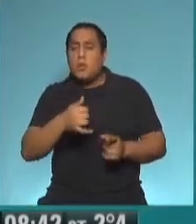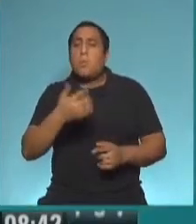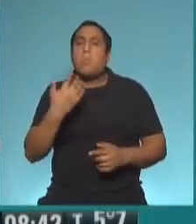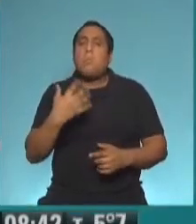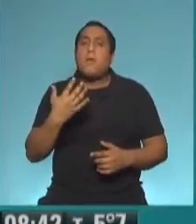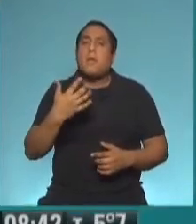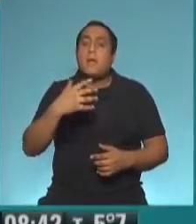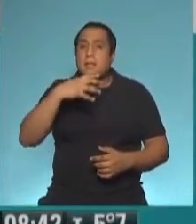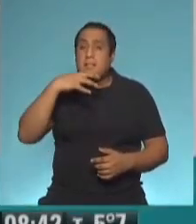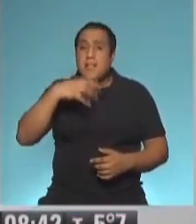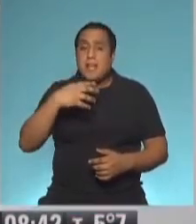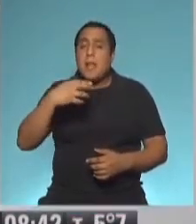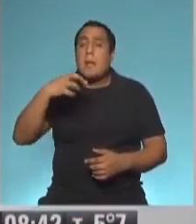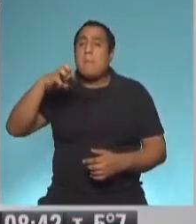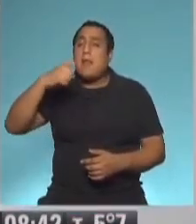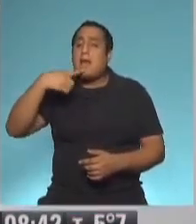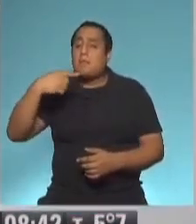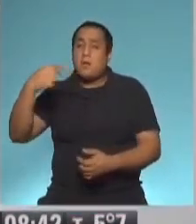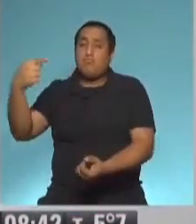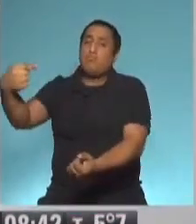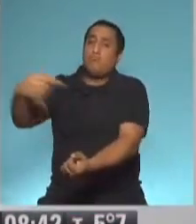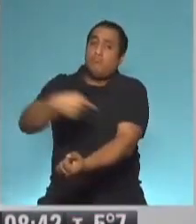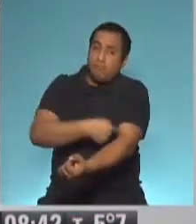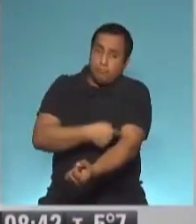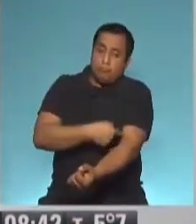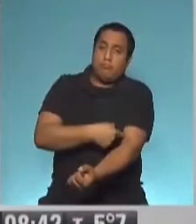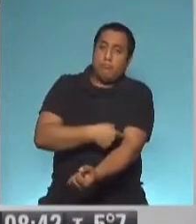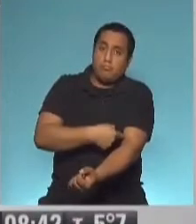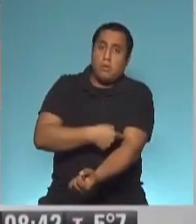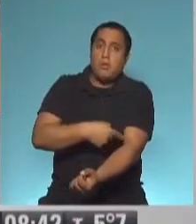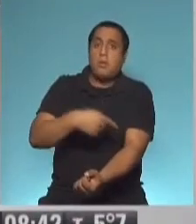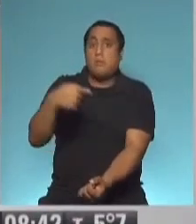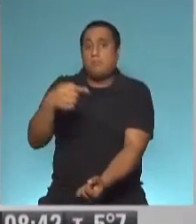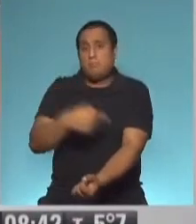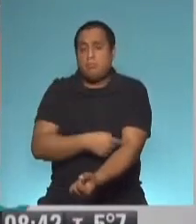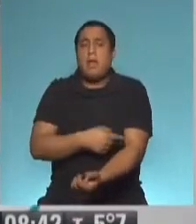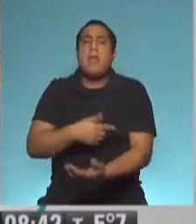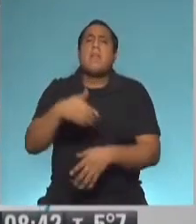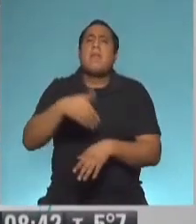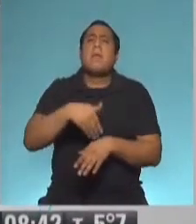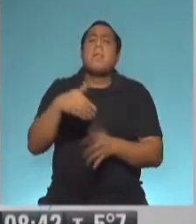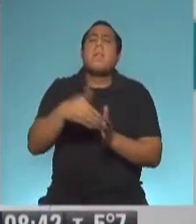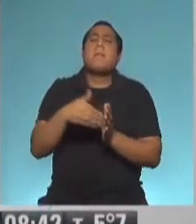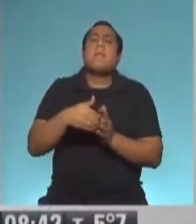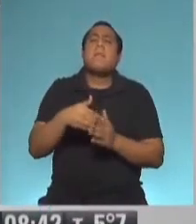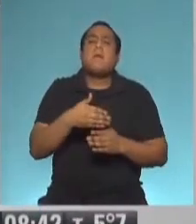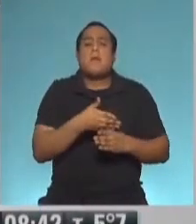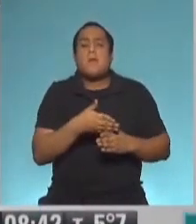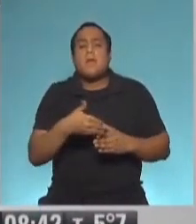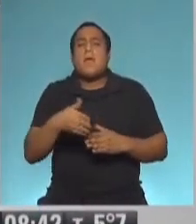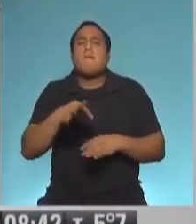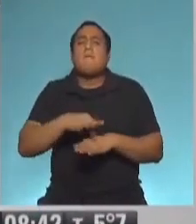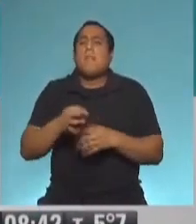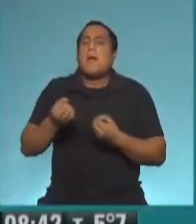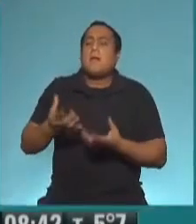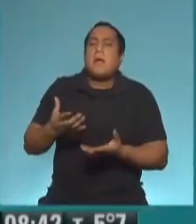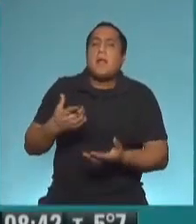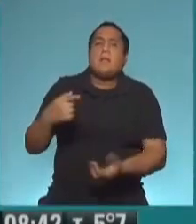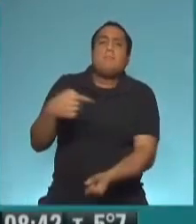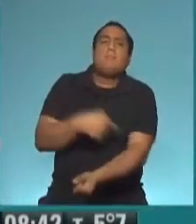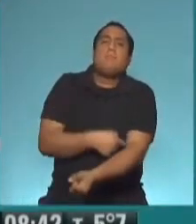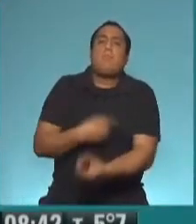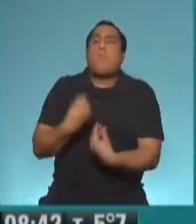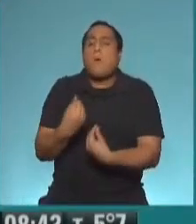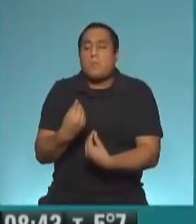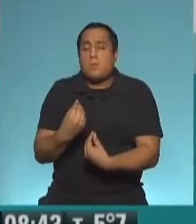para la transfusión de plasma en el curso de la evolución de la enfermedad y eso nos va a posibilitar, obviamente,